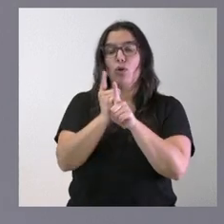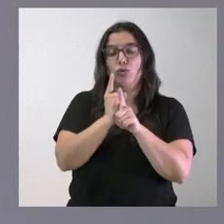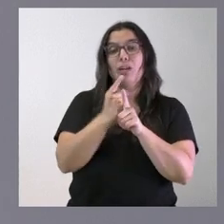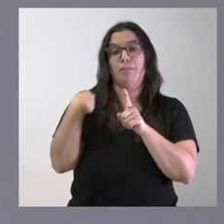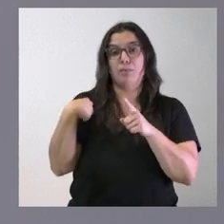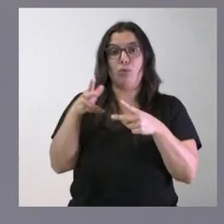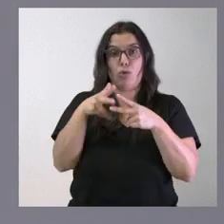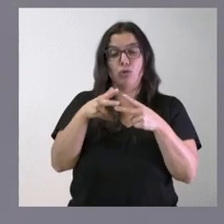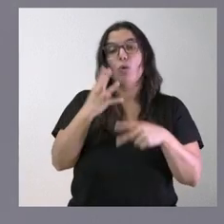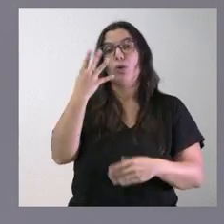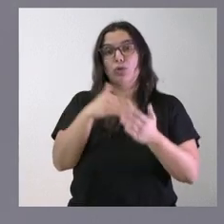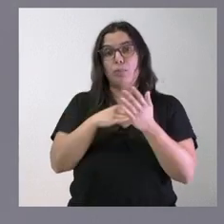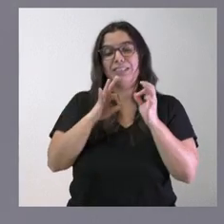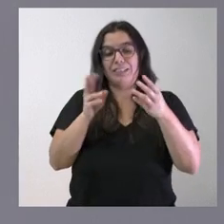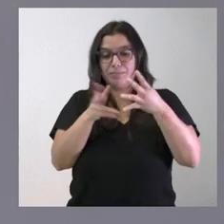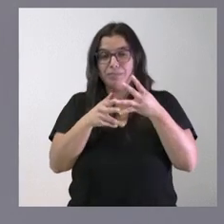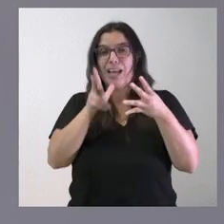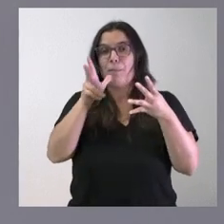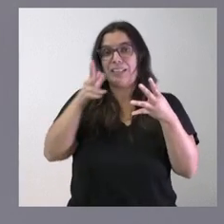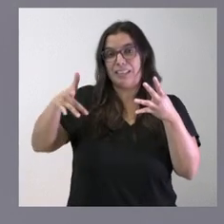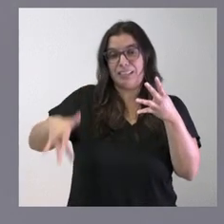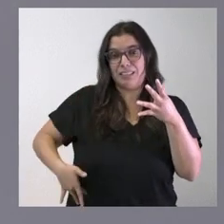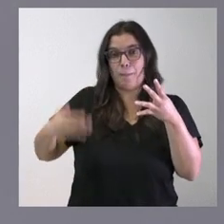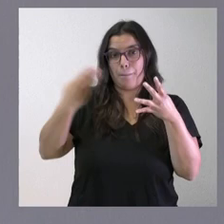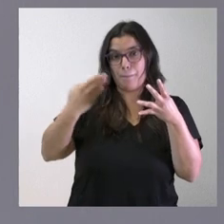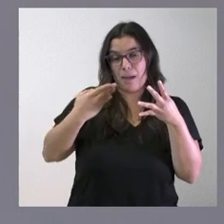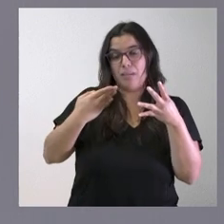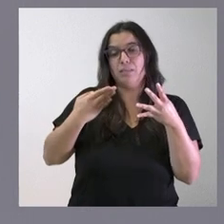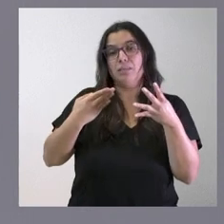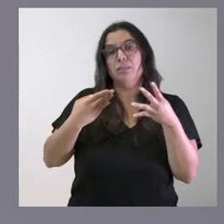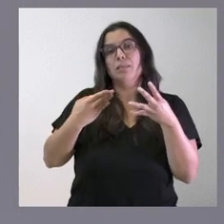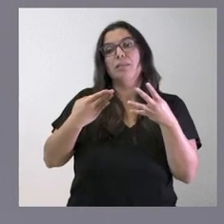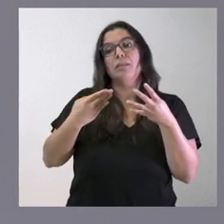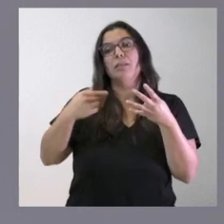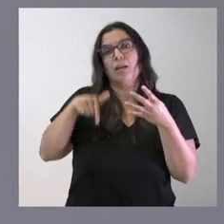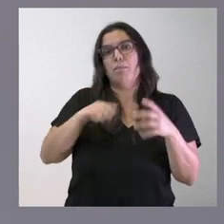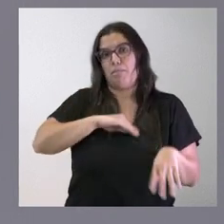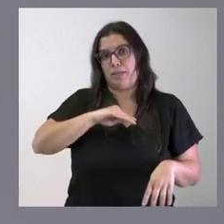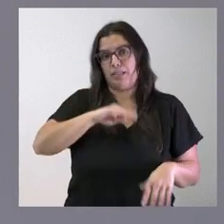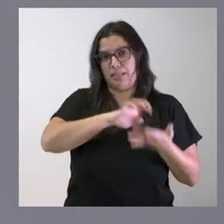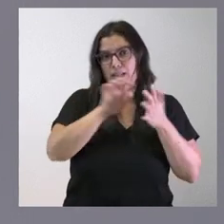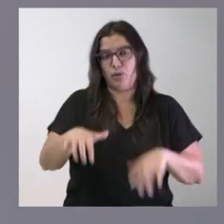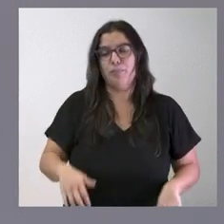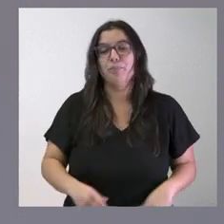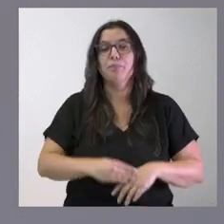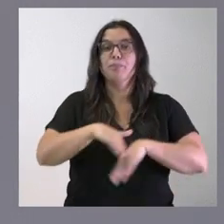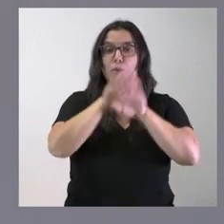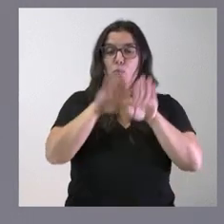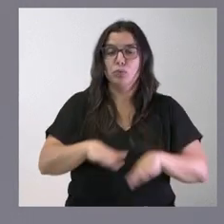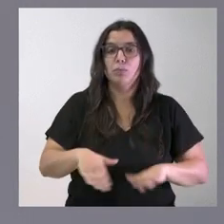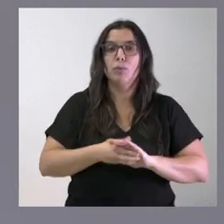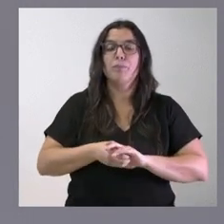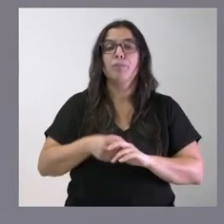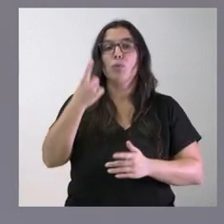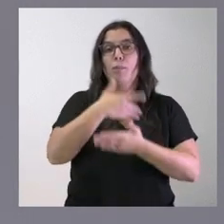4.000 unidades frente a la hepatitis B de alta carga a nuestra comunidad autónoma. Y, finalmente, un